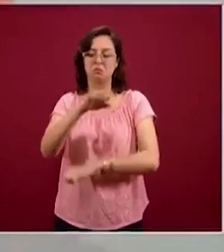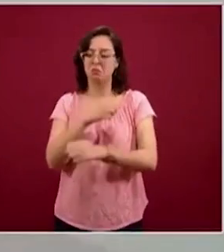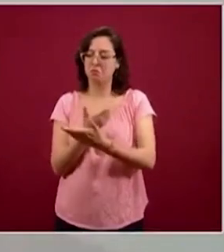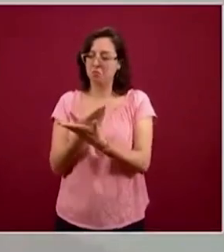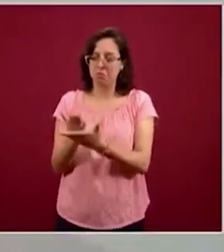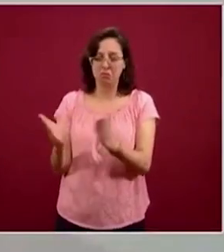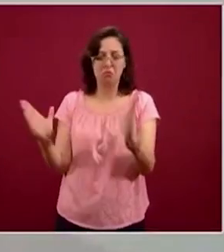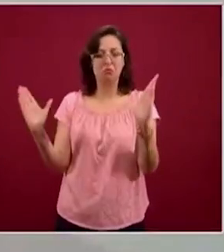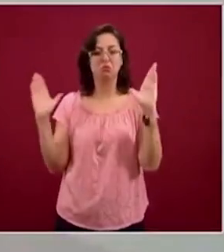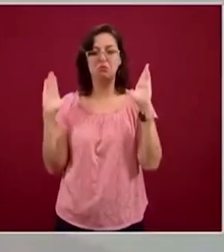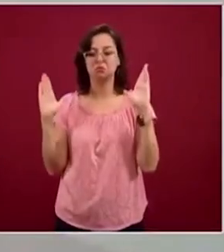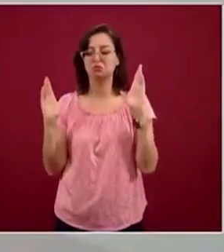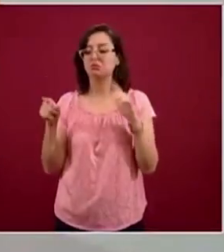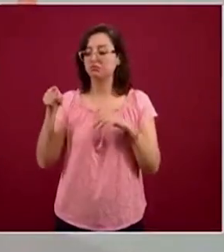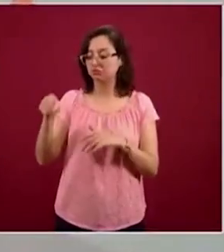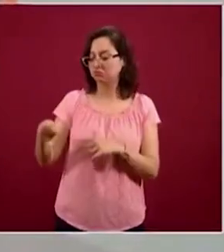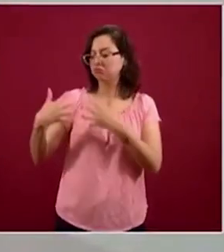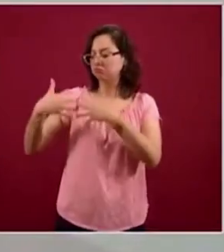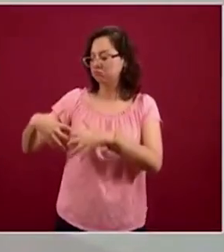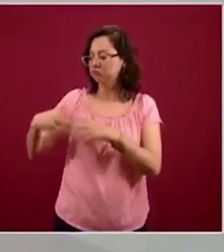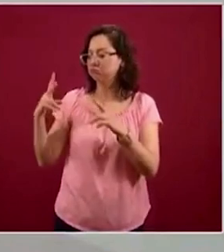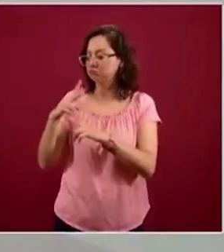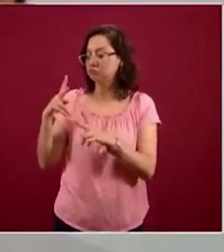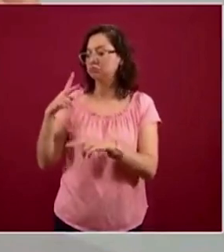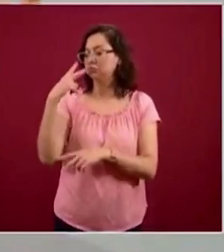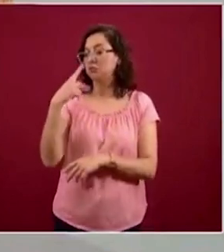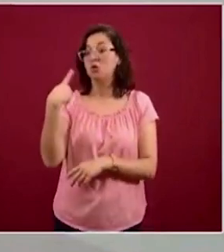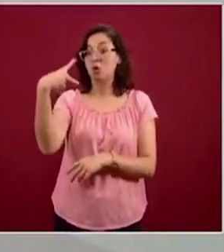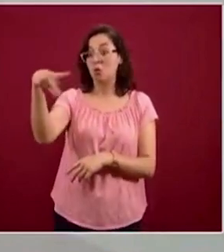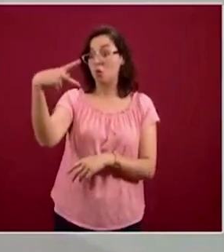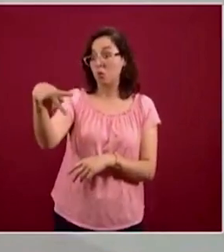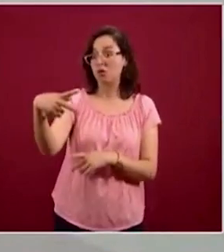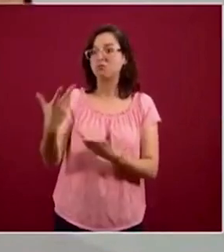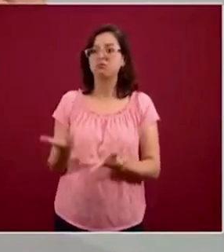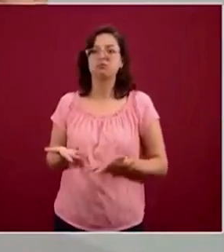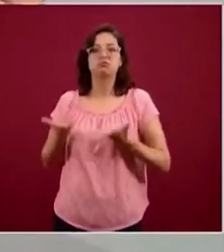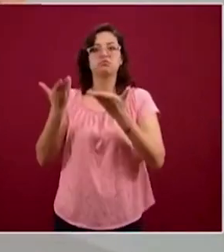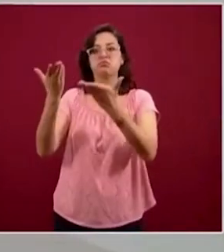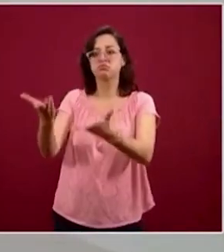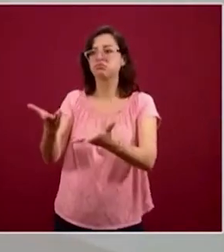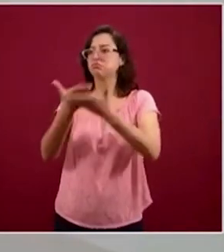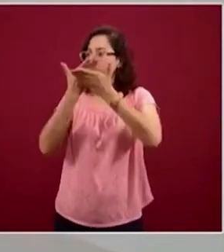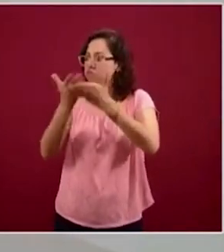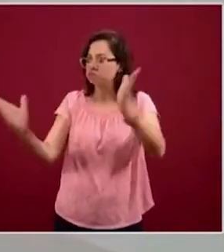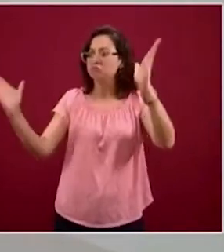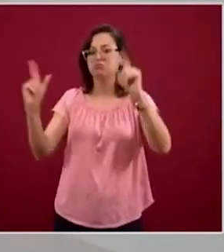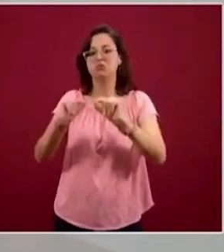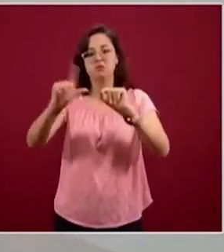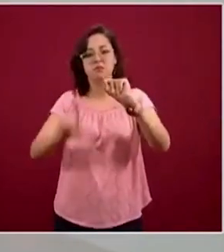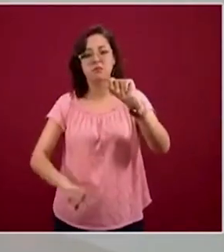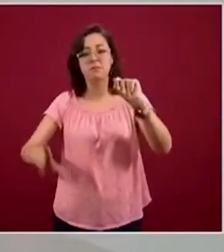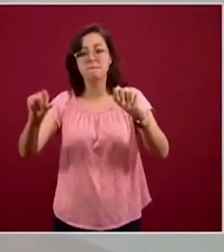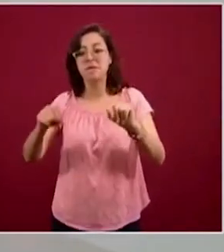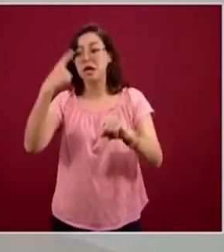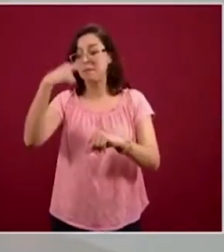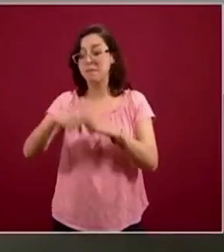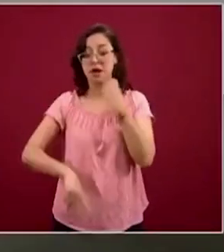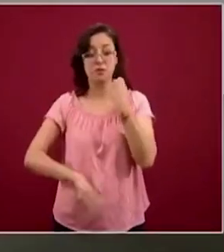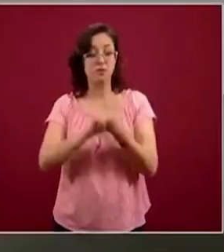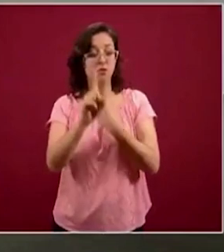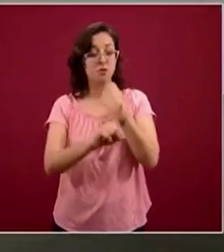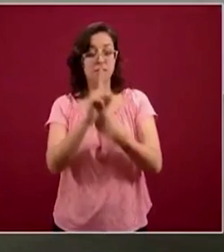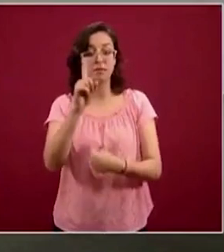abre su diseño y lo comparte con el pueblo de México, con el Estado mexicano para poder enfrentar